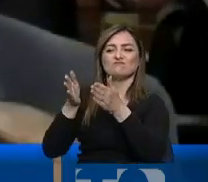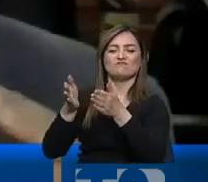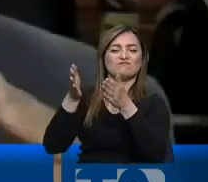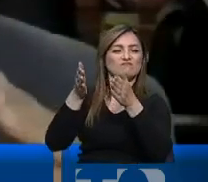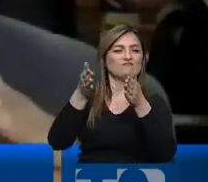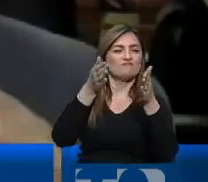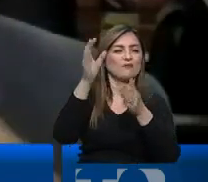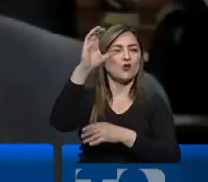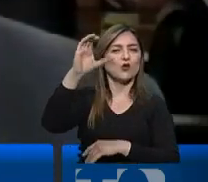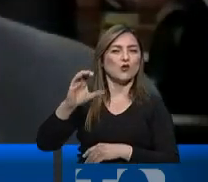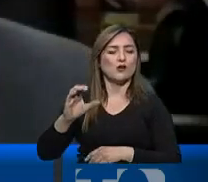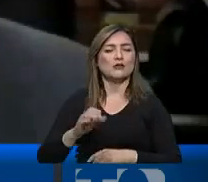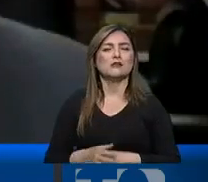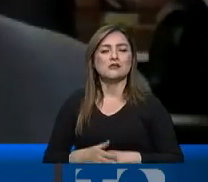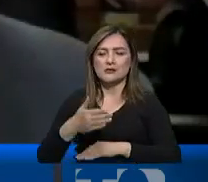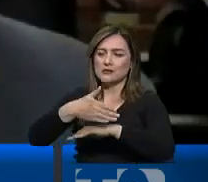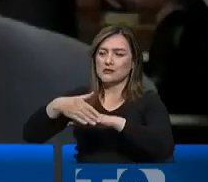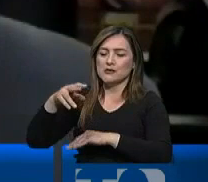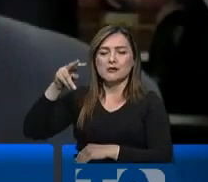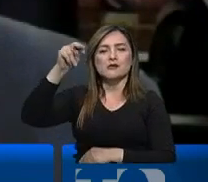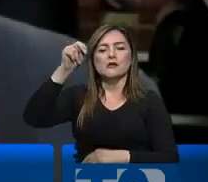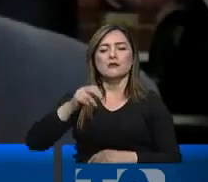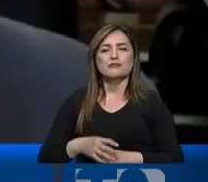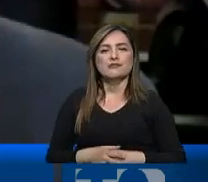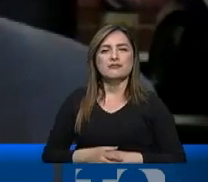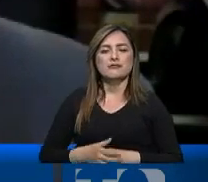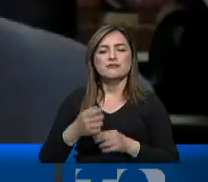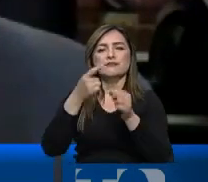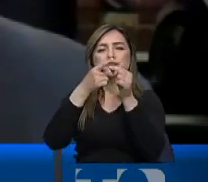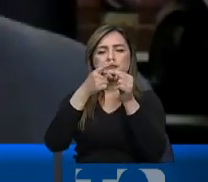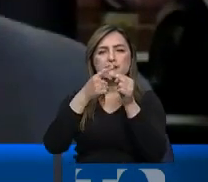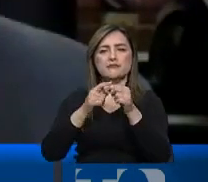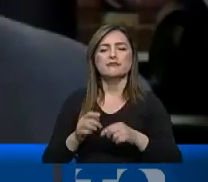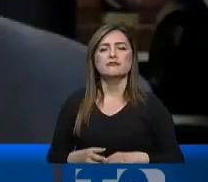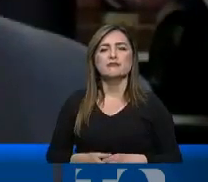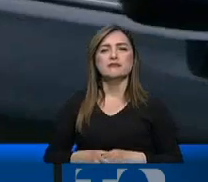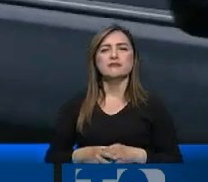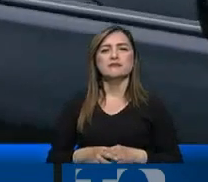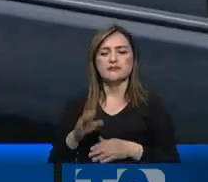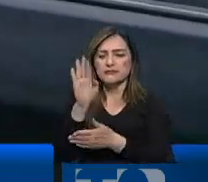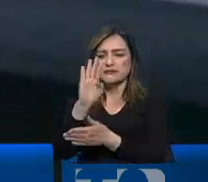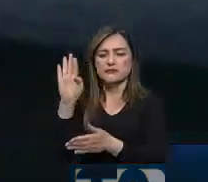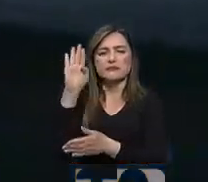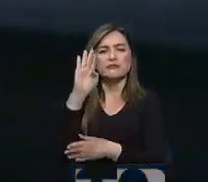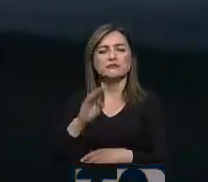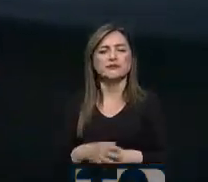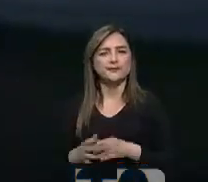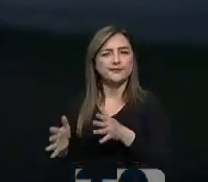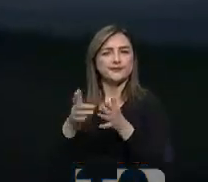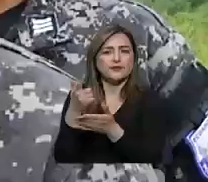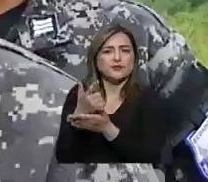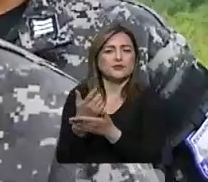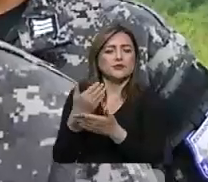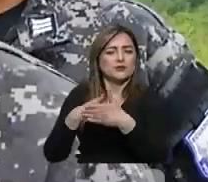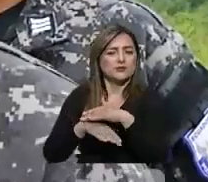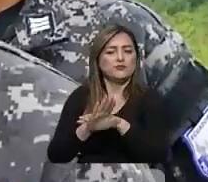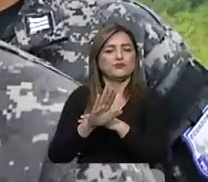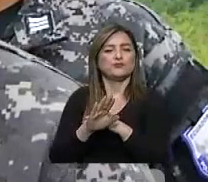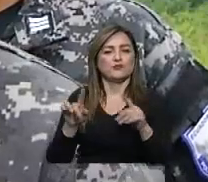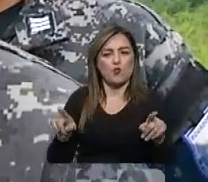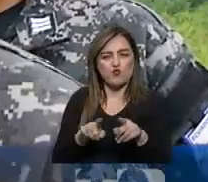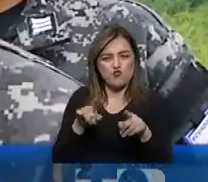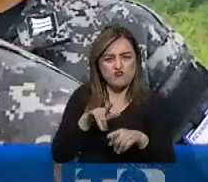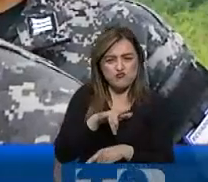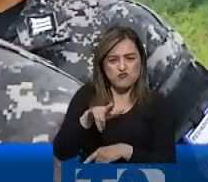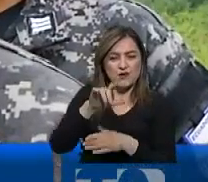hacia el litoral y también hacia la frontera norte. La otra es la ciudad de Quito y la otra es la ciudad de Baños. Pero también las armas están llegando a Ecuador. Las avionetas